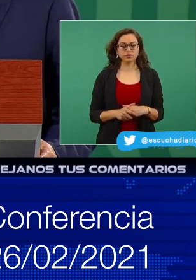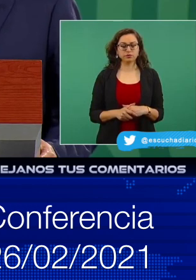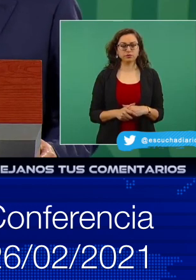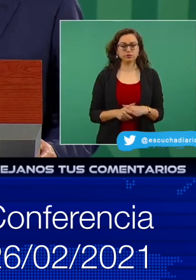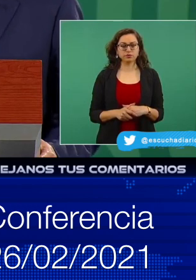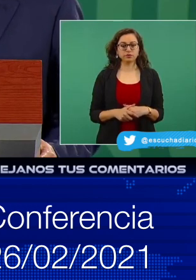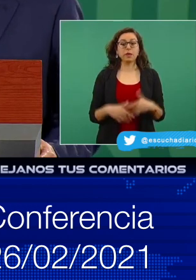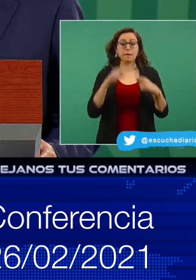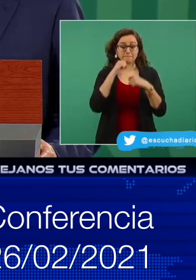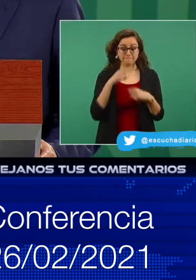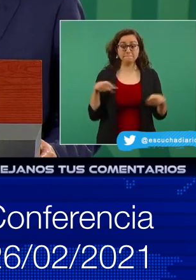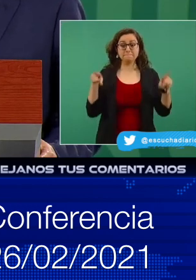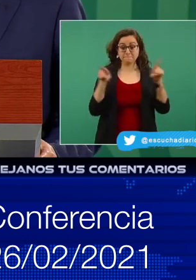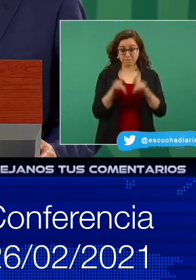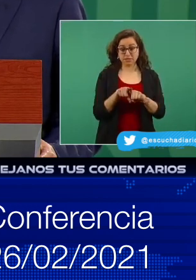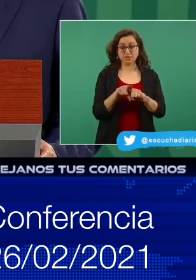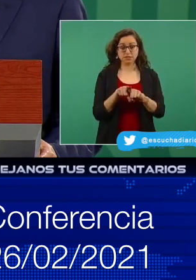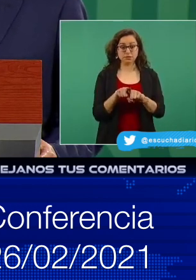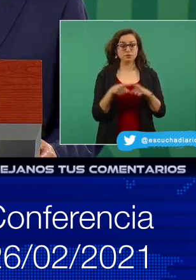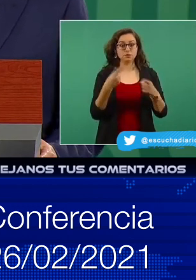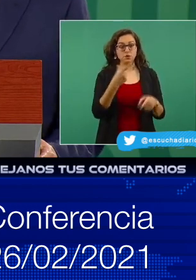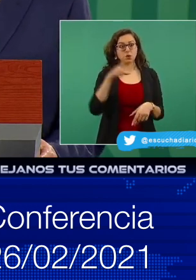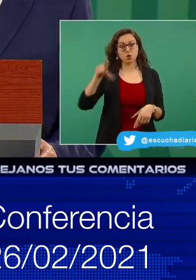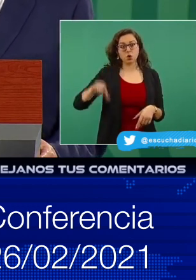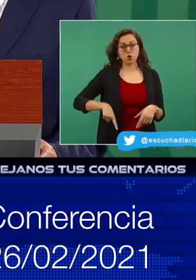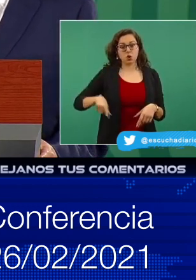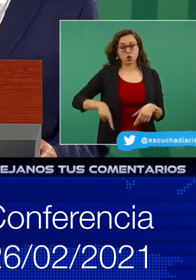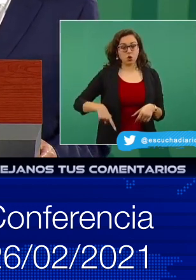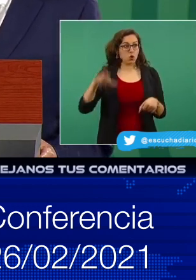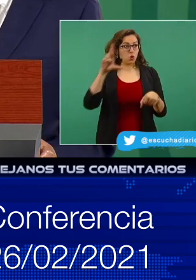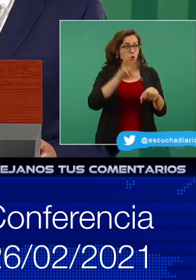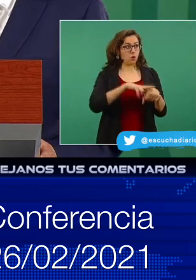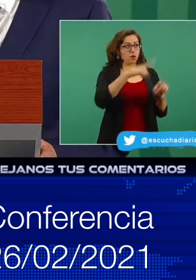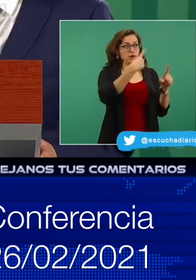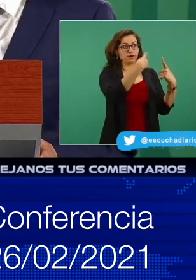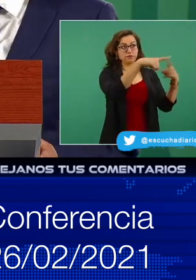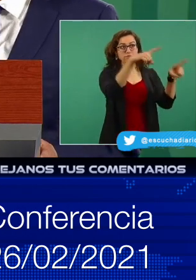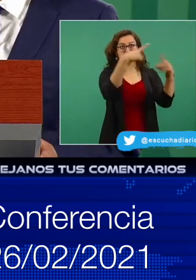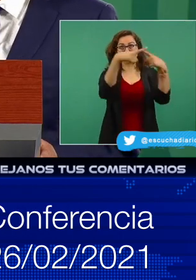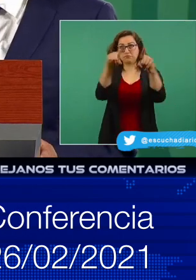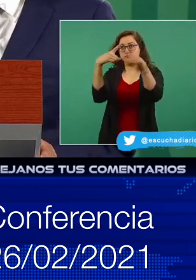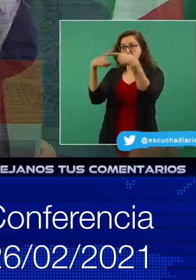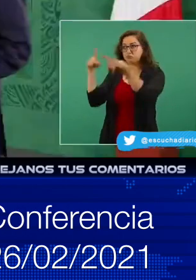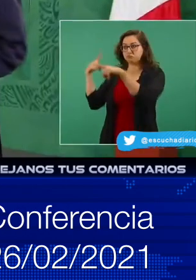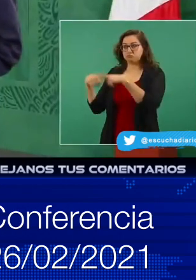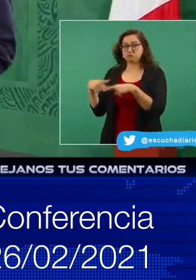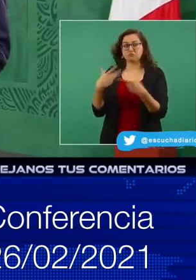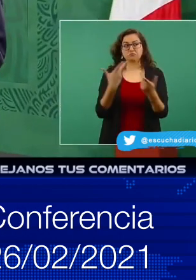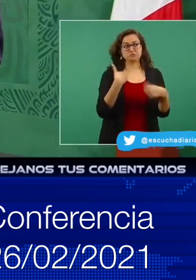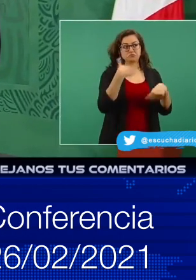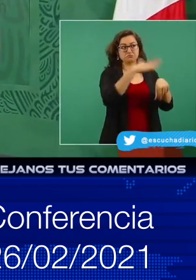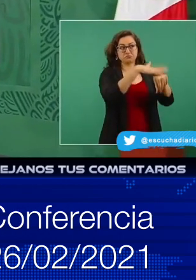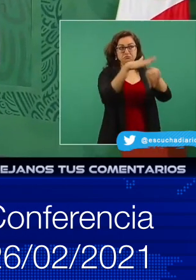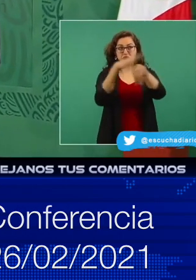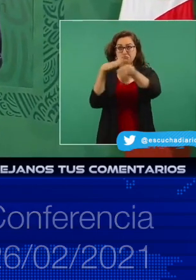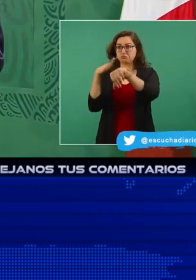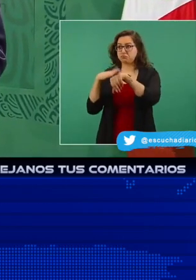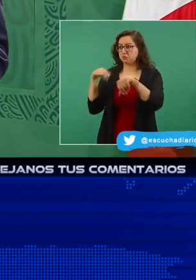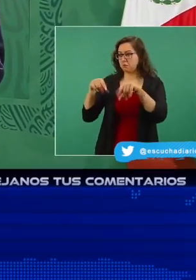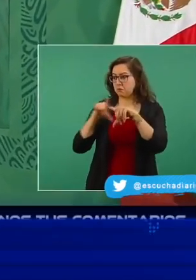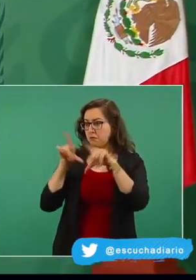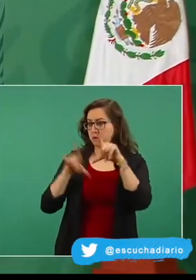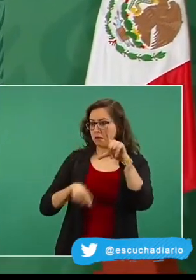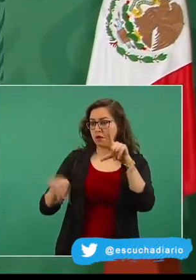muchos gobernadores a la convocatoria para fortalecer la democracia en nuestro país.